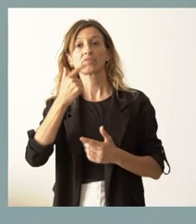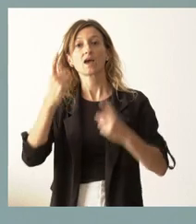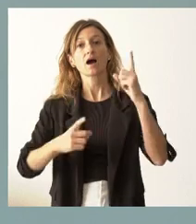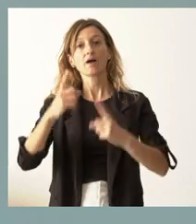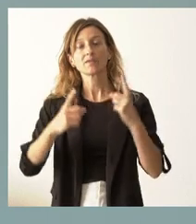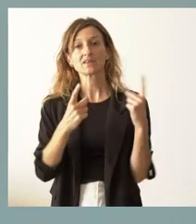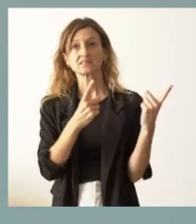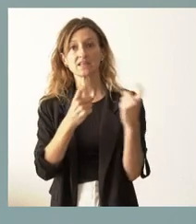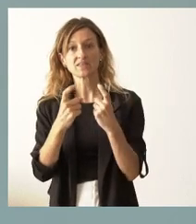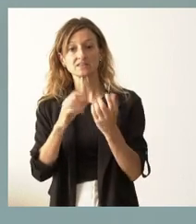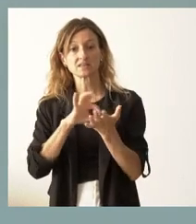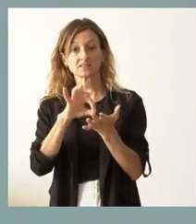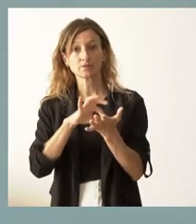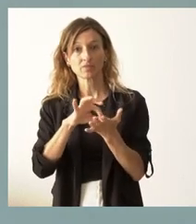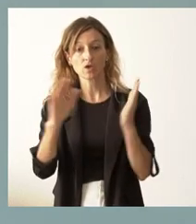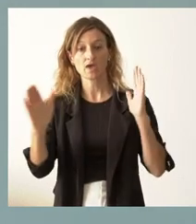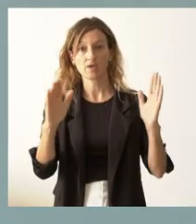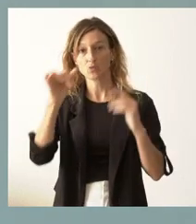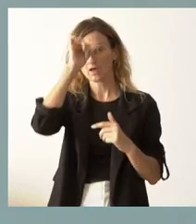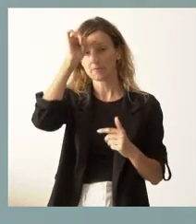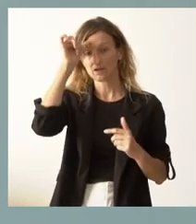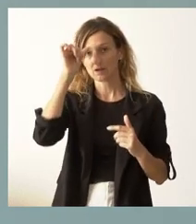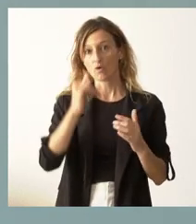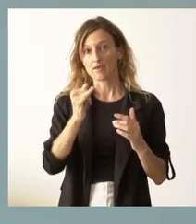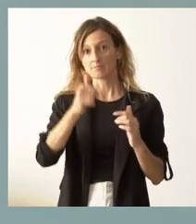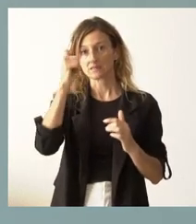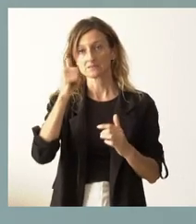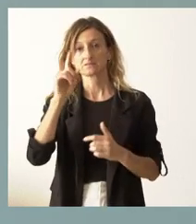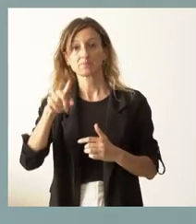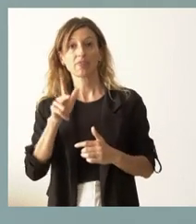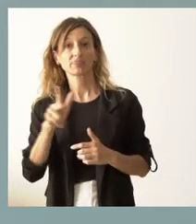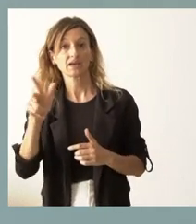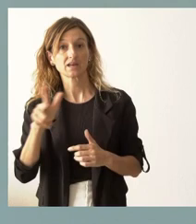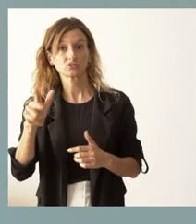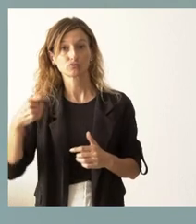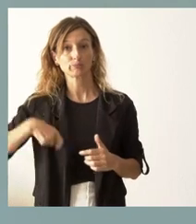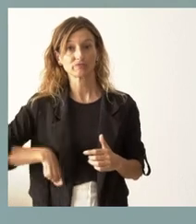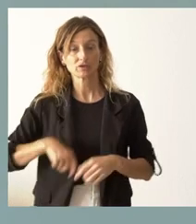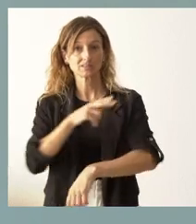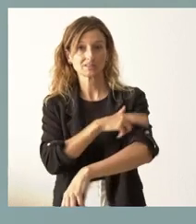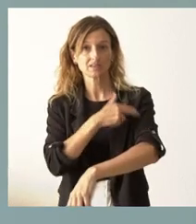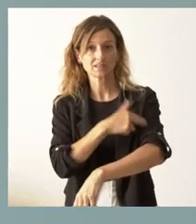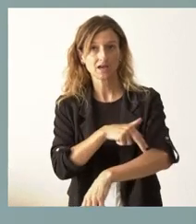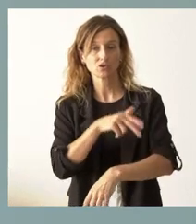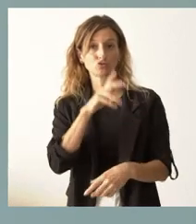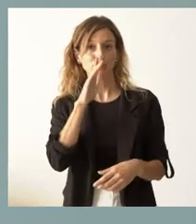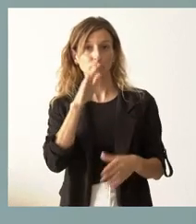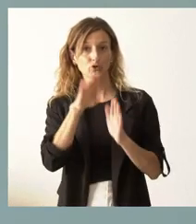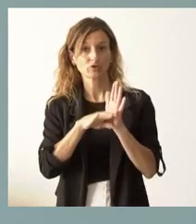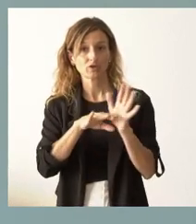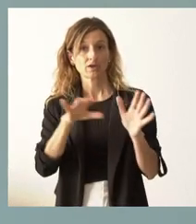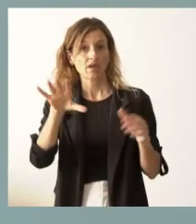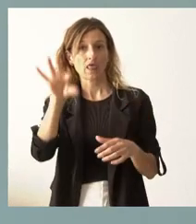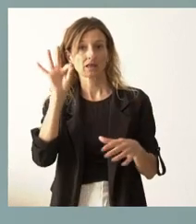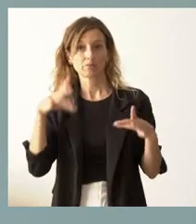más necesidades de prestar un servicio durante una época que es el verano, con el derecho que tienen muchos profesionales sanitarios de ejercer y coger sus vacaciones